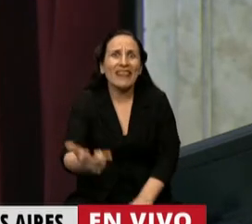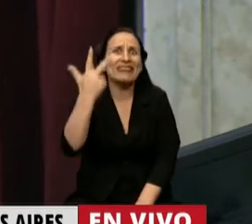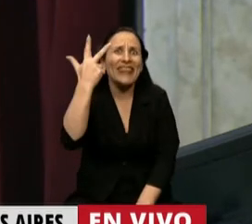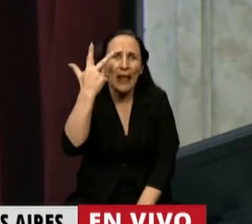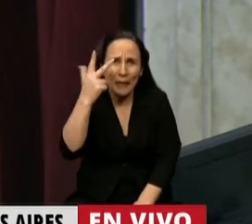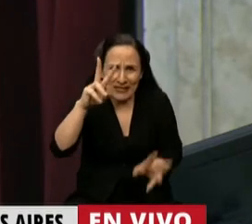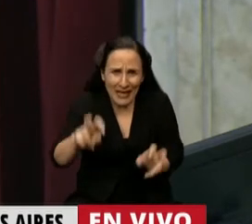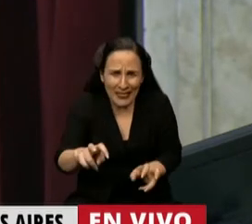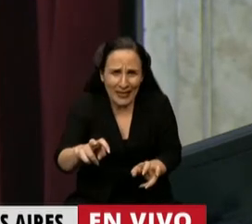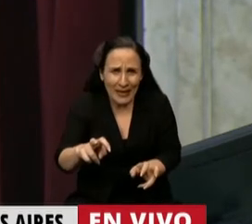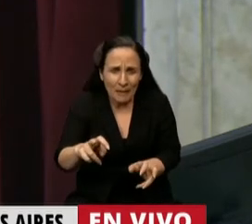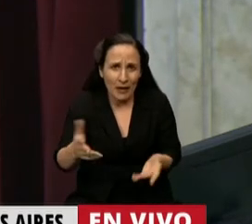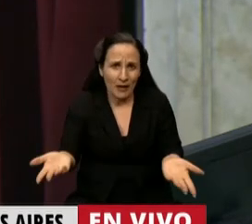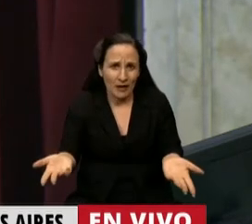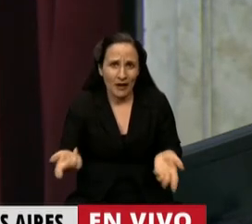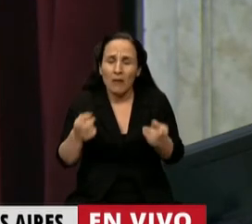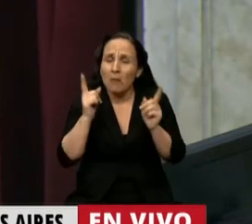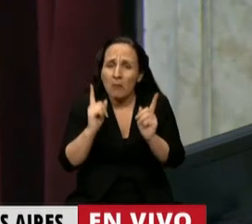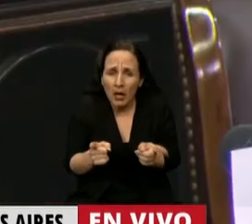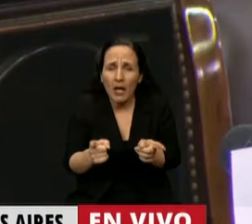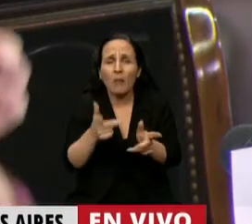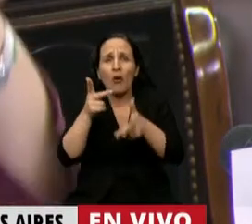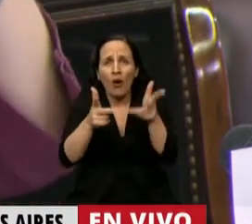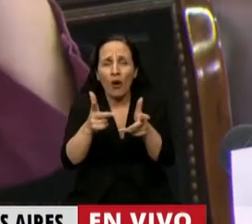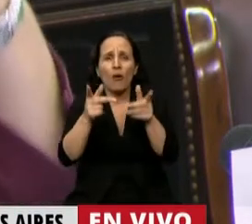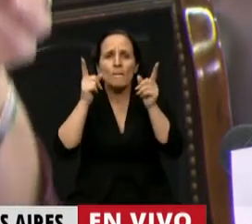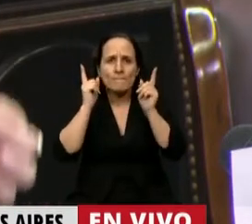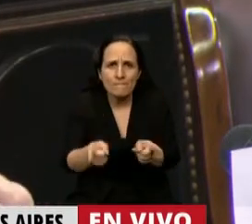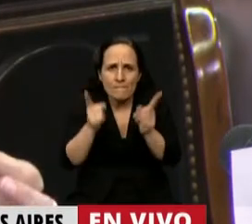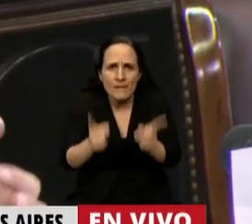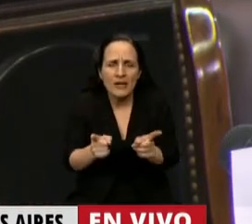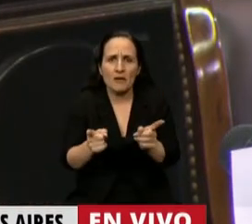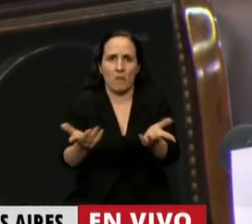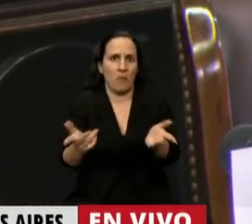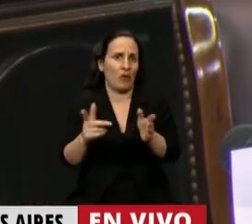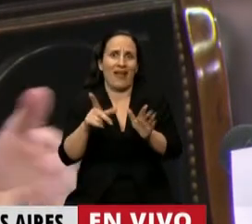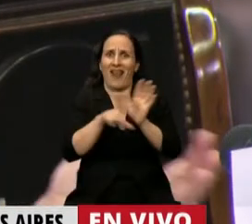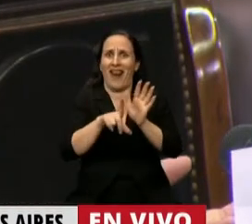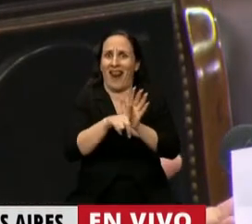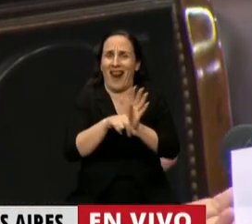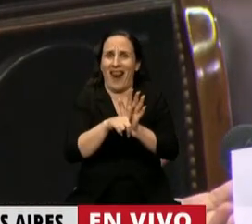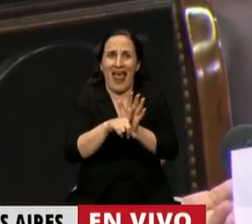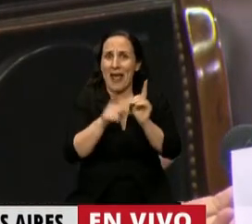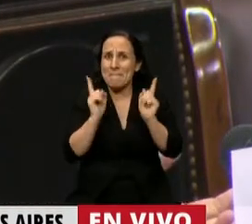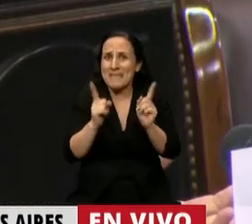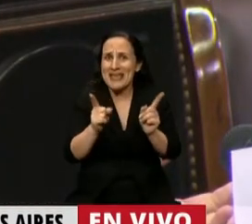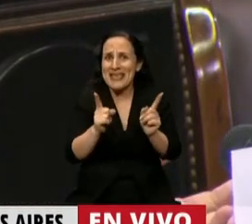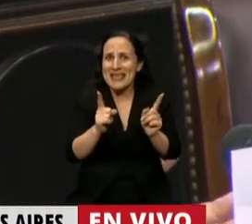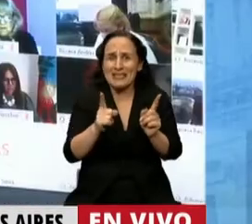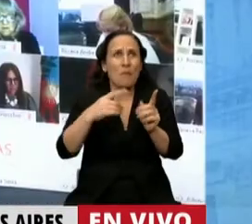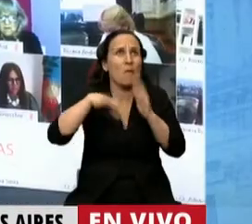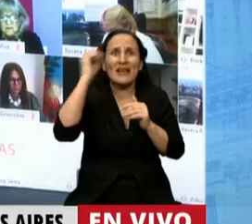tercera vez que tenemos que repetir exactamente lo mismo, porque los ejes centrales de la ley no han cambiado.